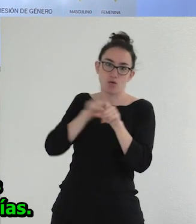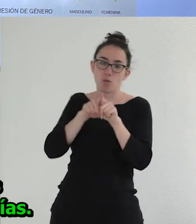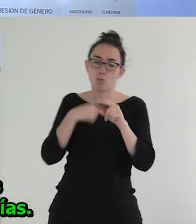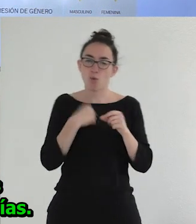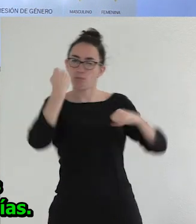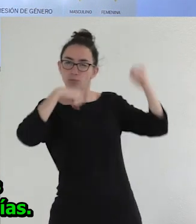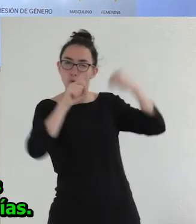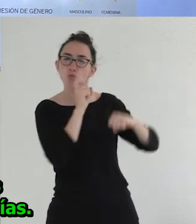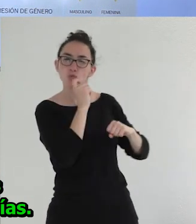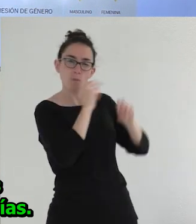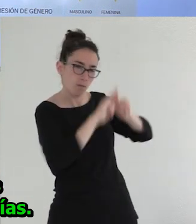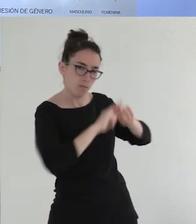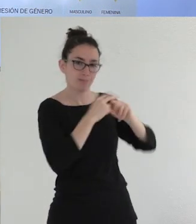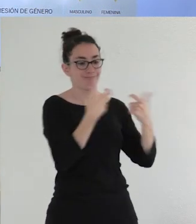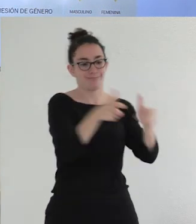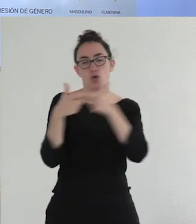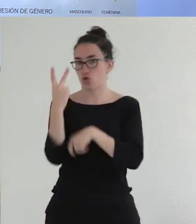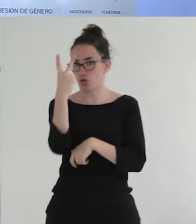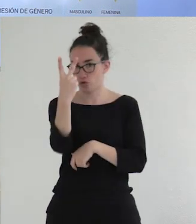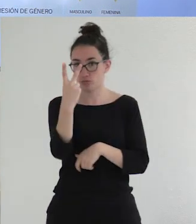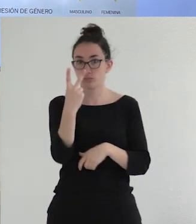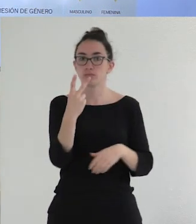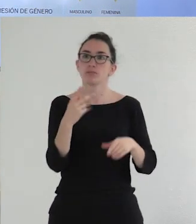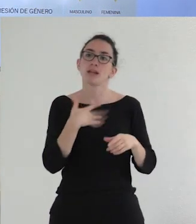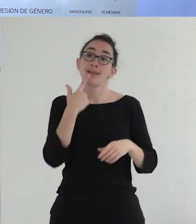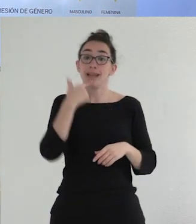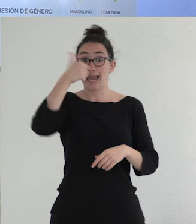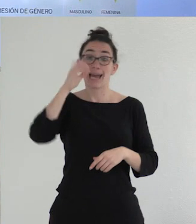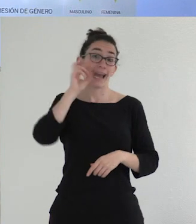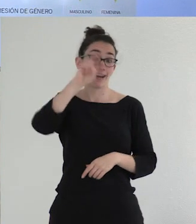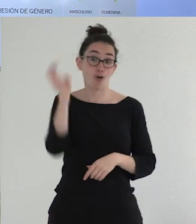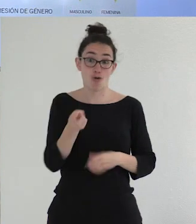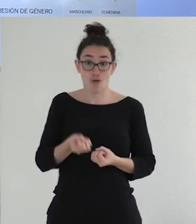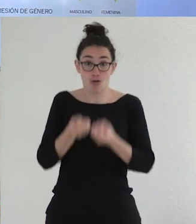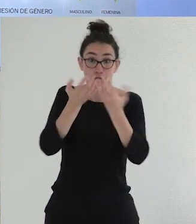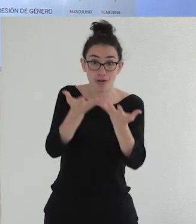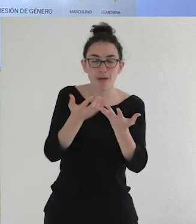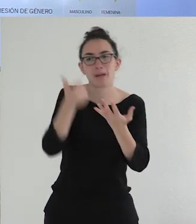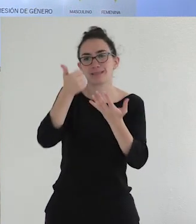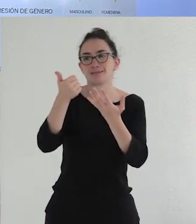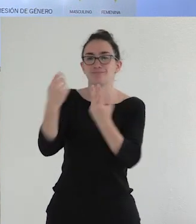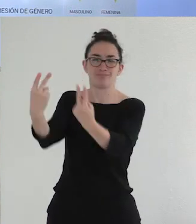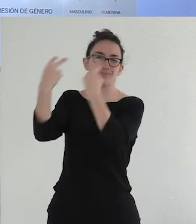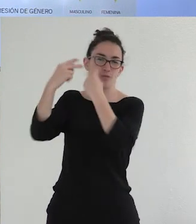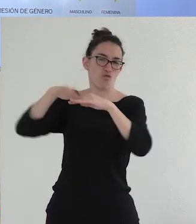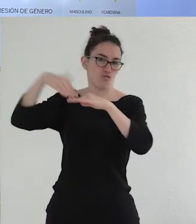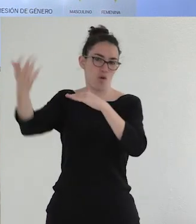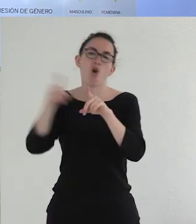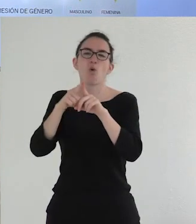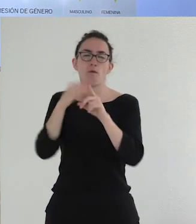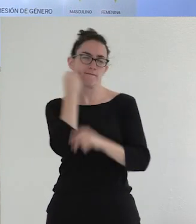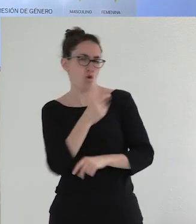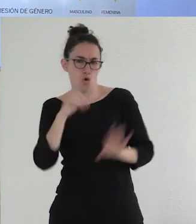de comportamientos que uno hace en dos grandes categorías. O la expresión de género tiene que ver con algo que sucede más bien superficialmente, y no digo eso en un sentido